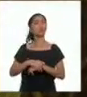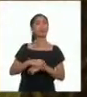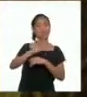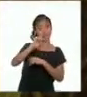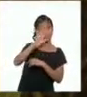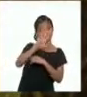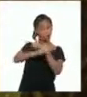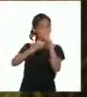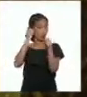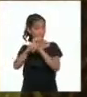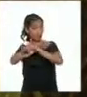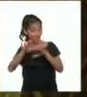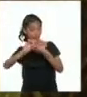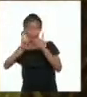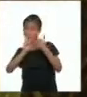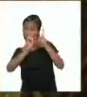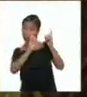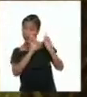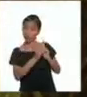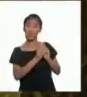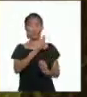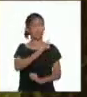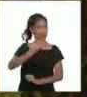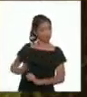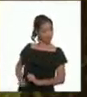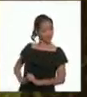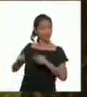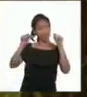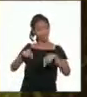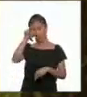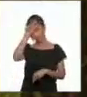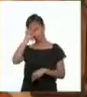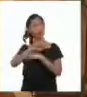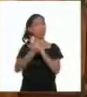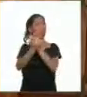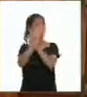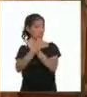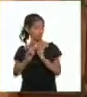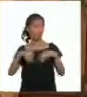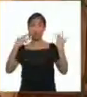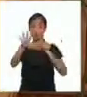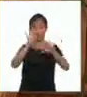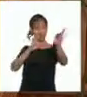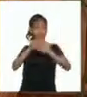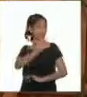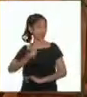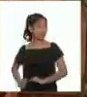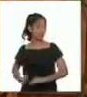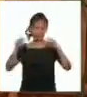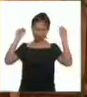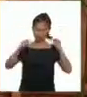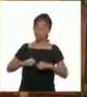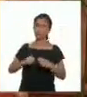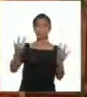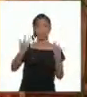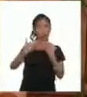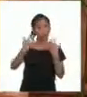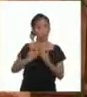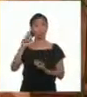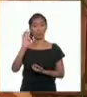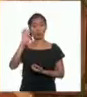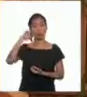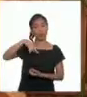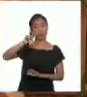años. Gracias a que somos un país independiente, podemos elegir a nuestras autoridades. Así es. Y para ser una república, muchos